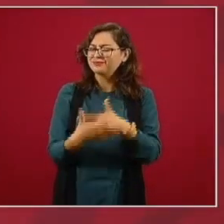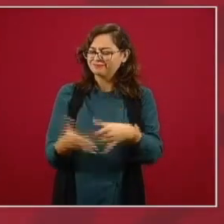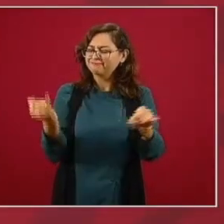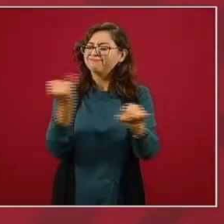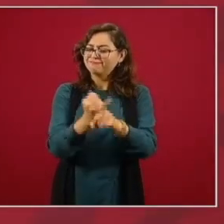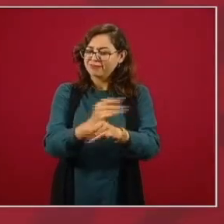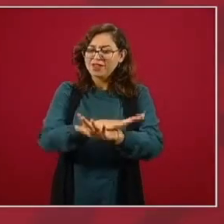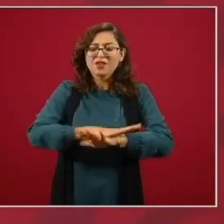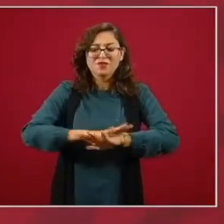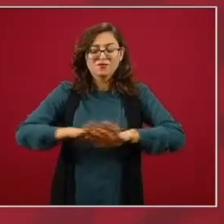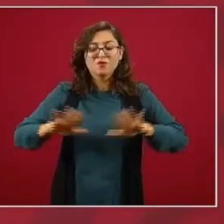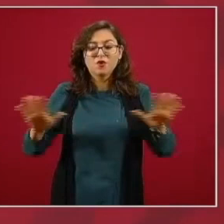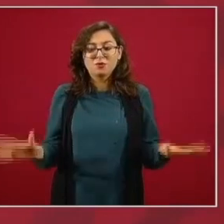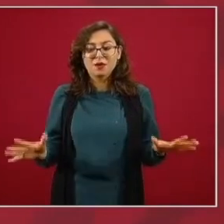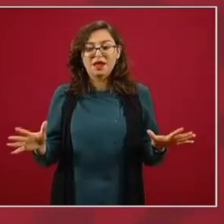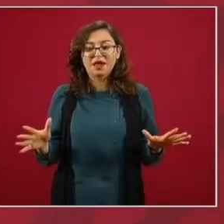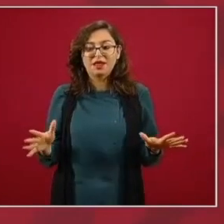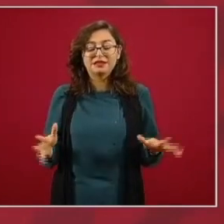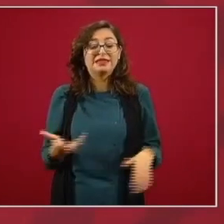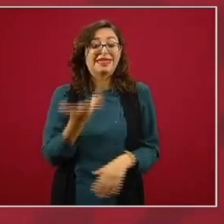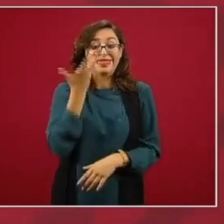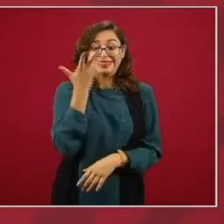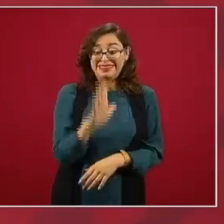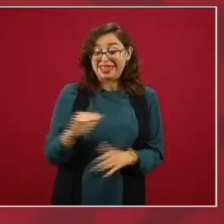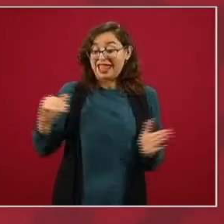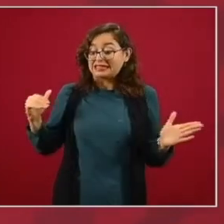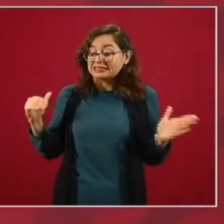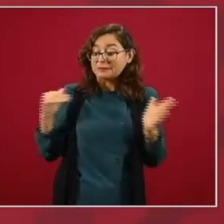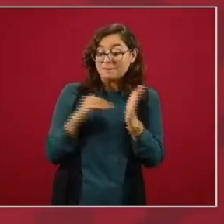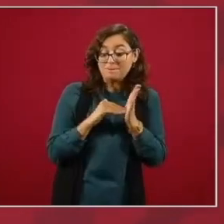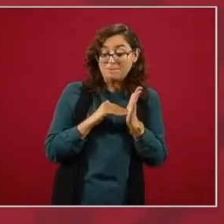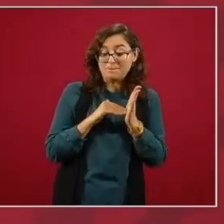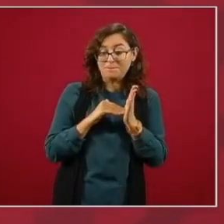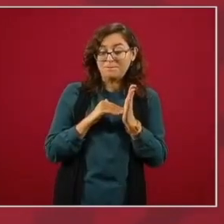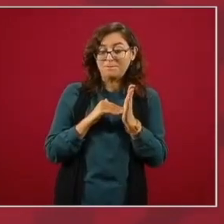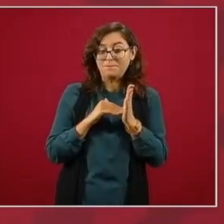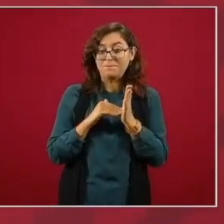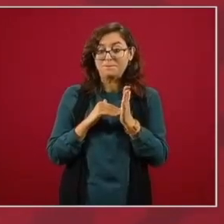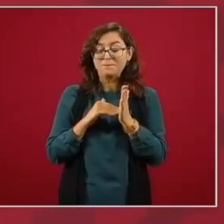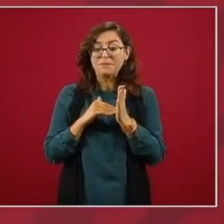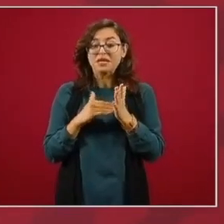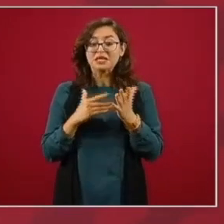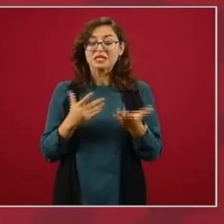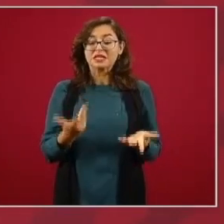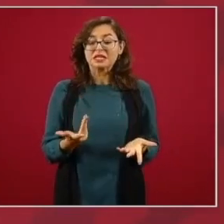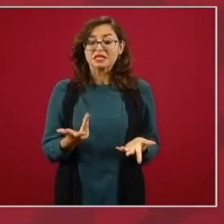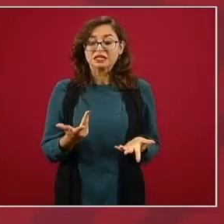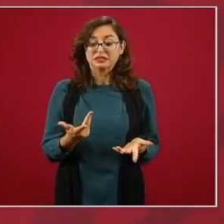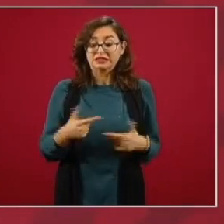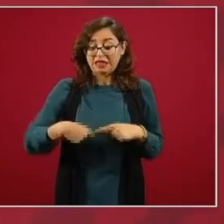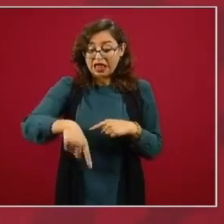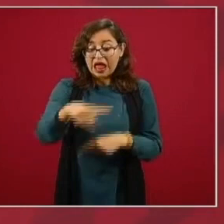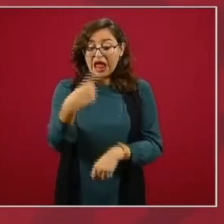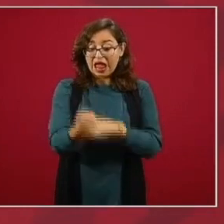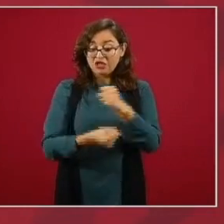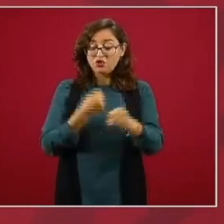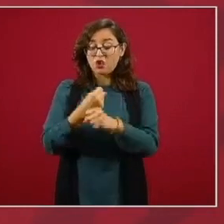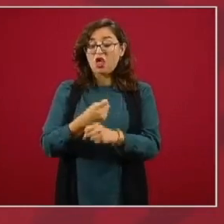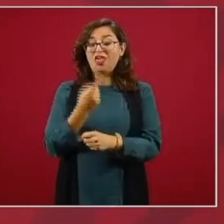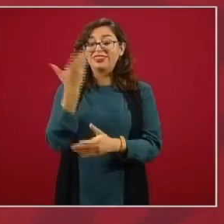de cómo de 10 mil lugares para especialidades ya a partir de este año